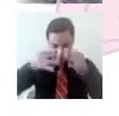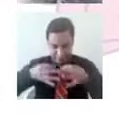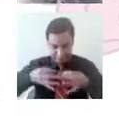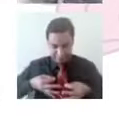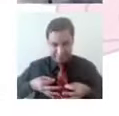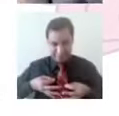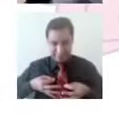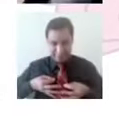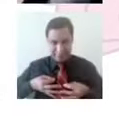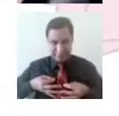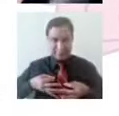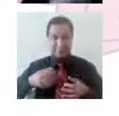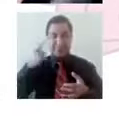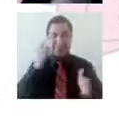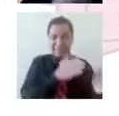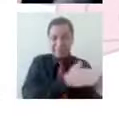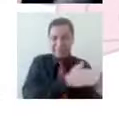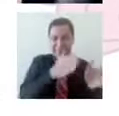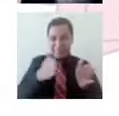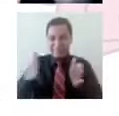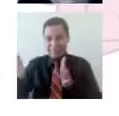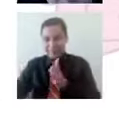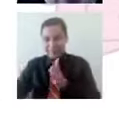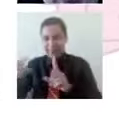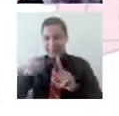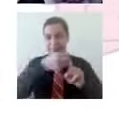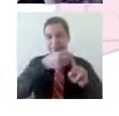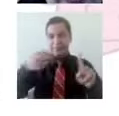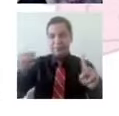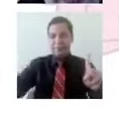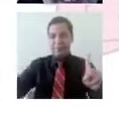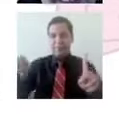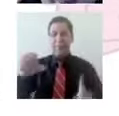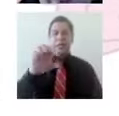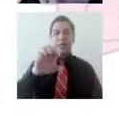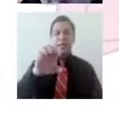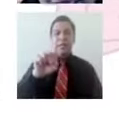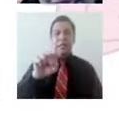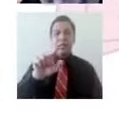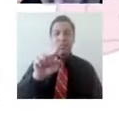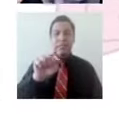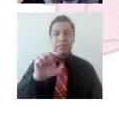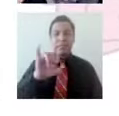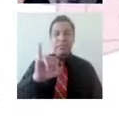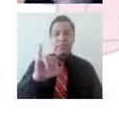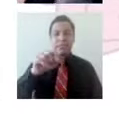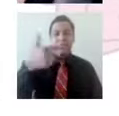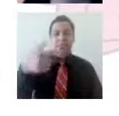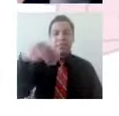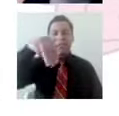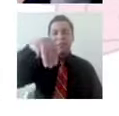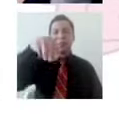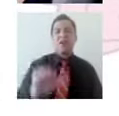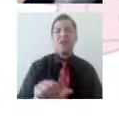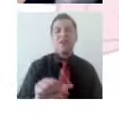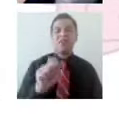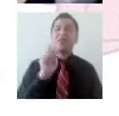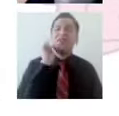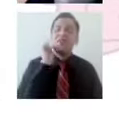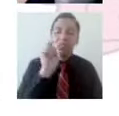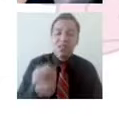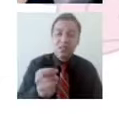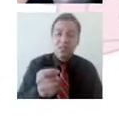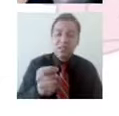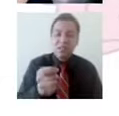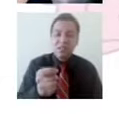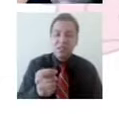importante, que está relacionado con la parte de los estigmas. Fíjense, la familia es uno de los espacios